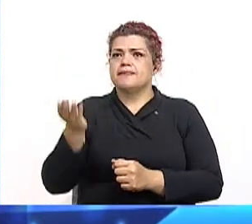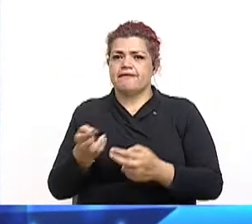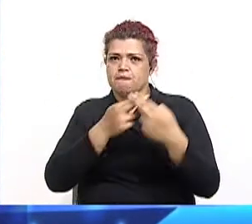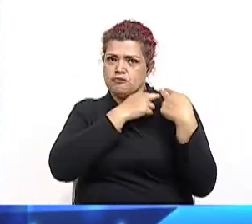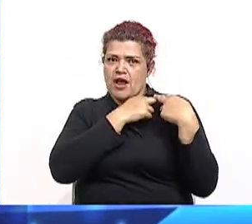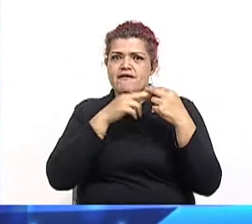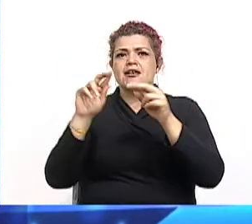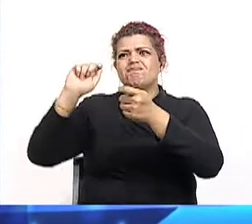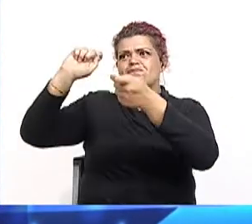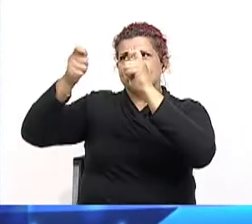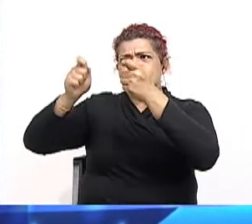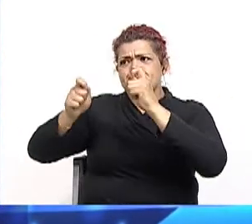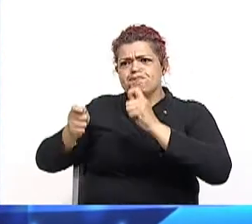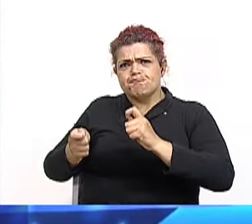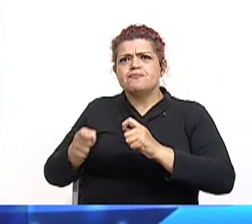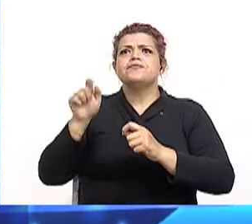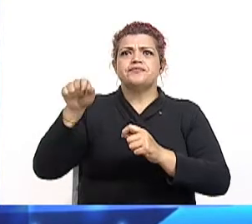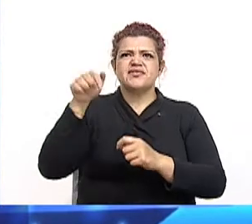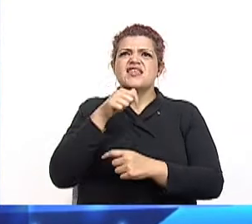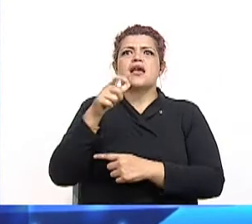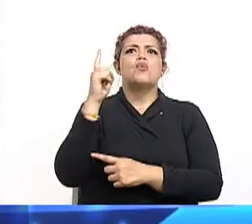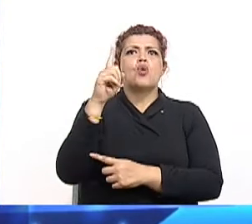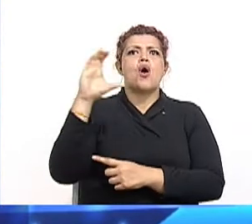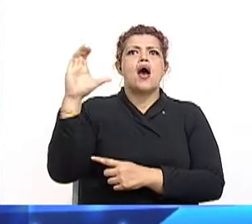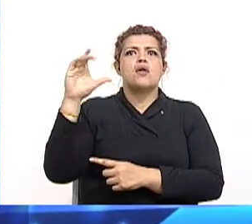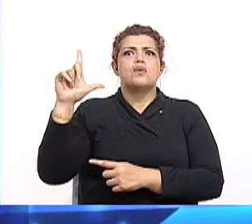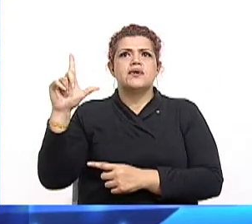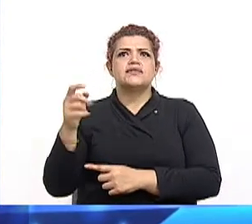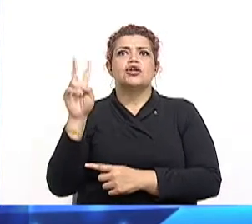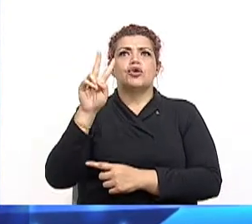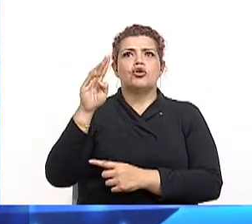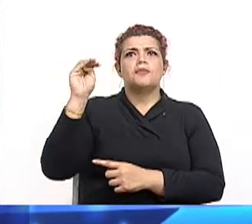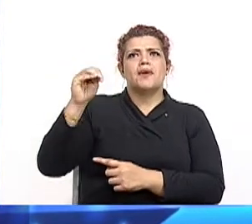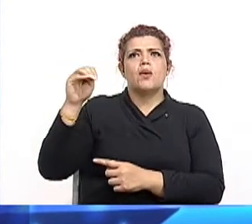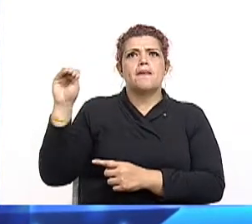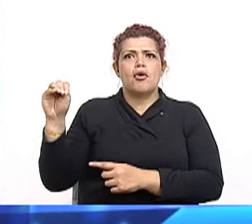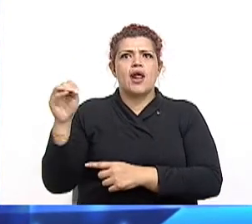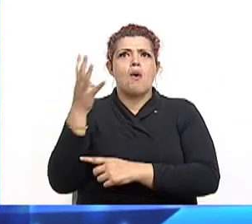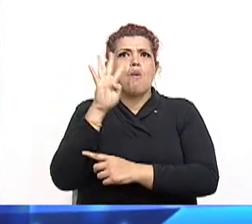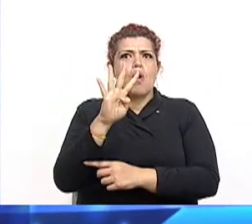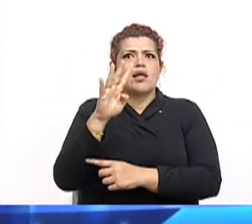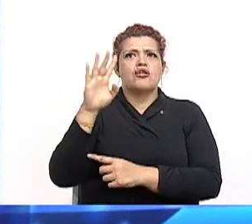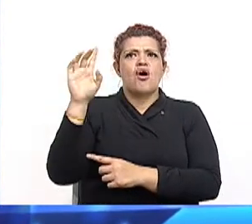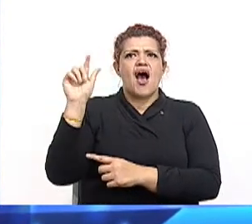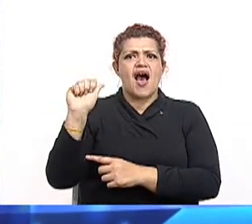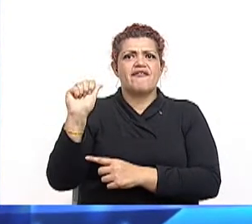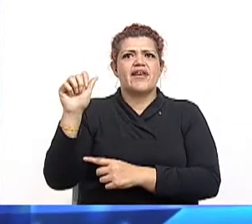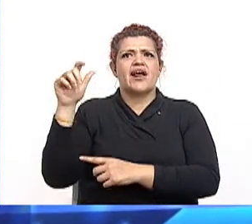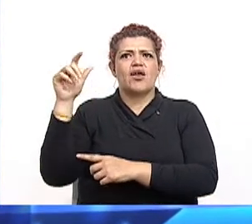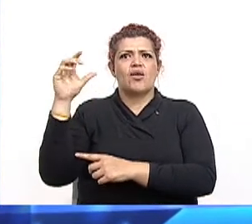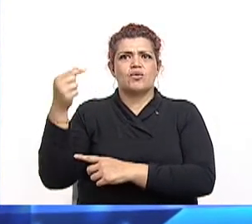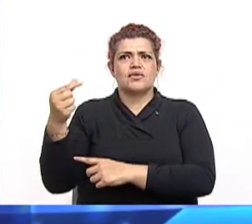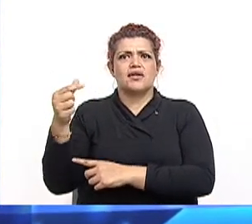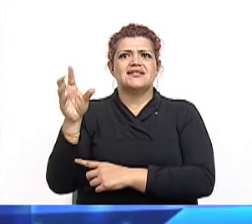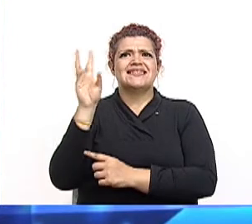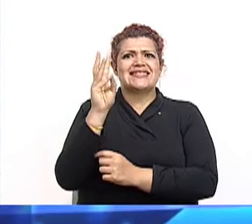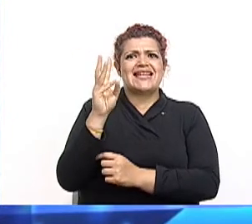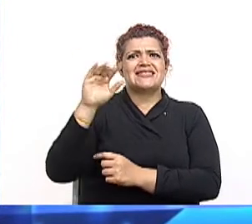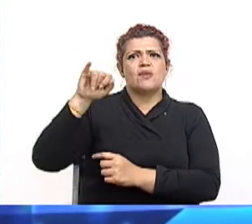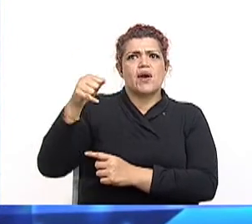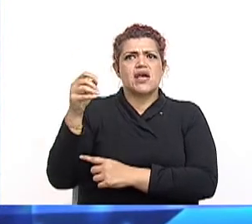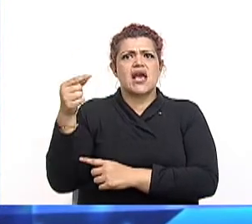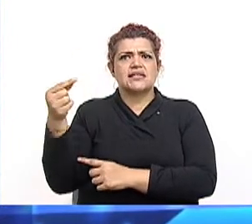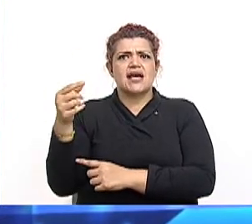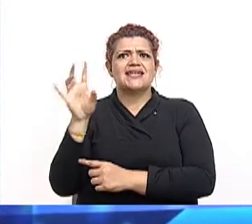Valverde. Con el cuatro, Alfredo González. Luciendo el número seis, Joaquín García Monque. Con el siete, María Isabel Carvacal. La dama